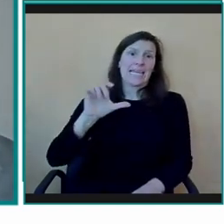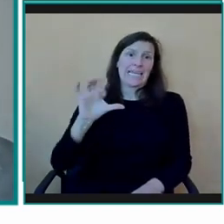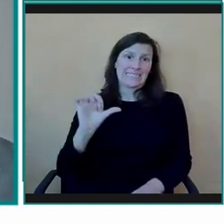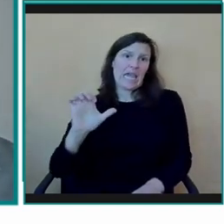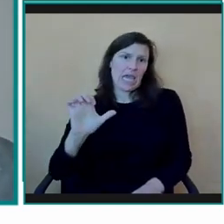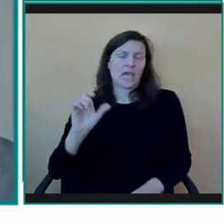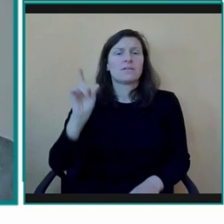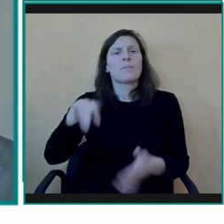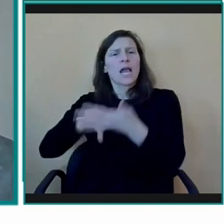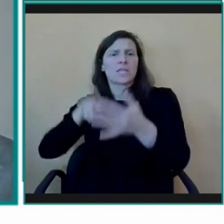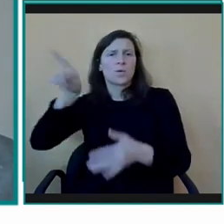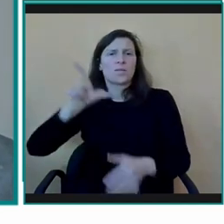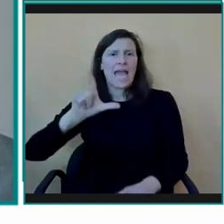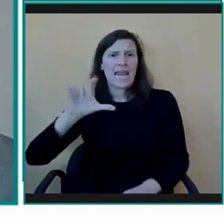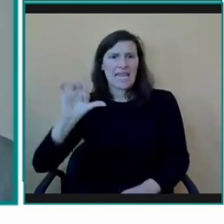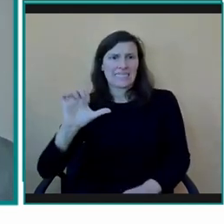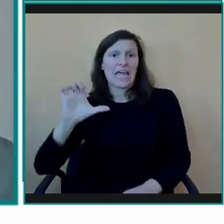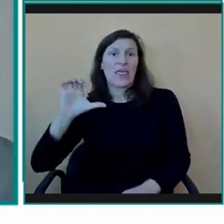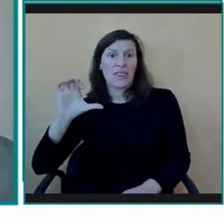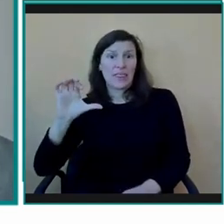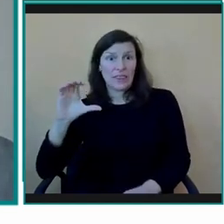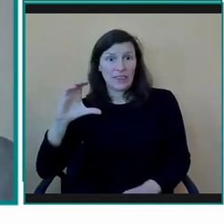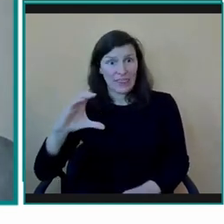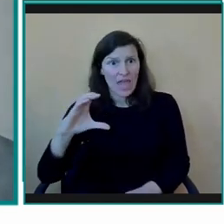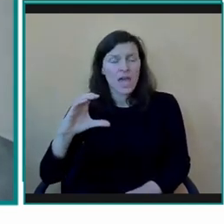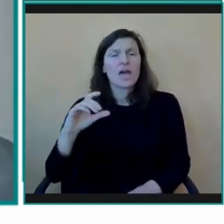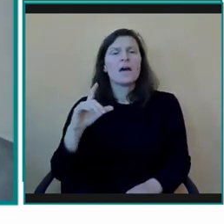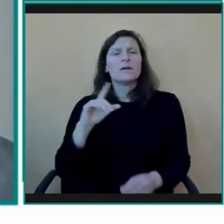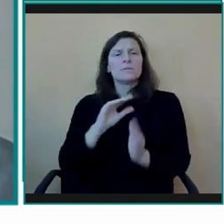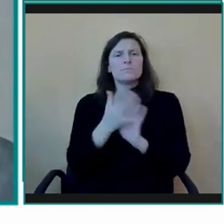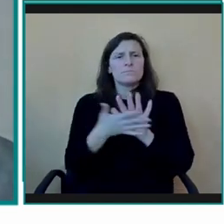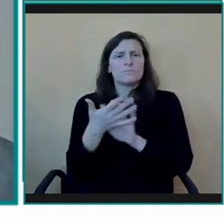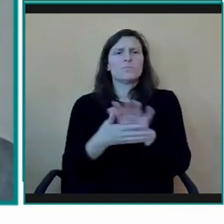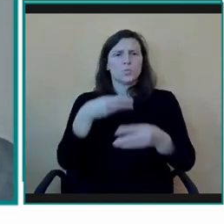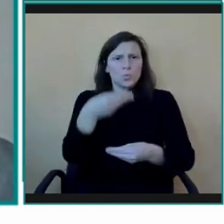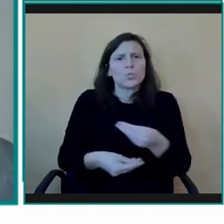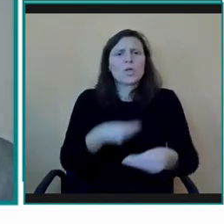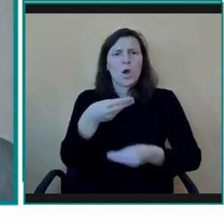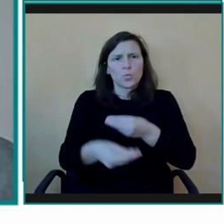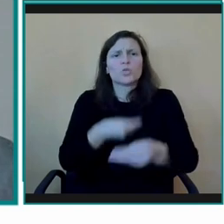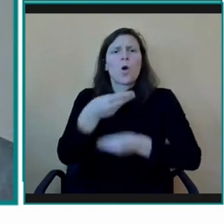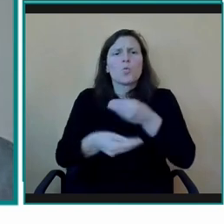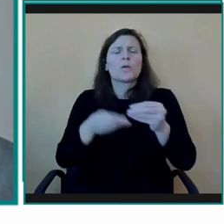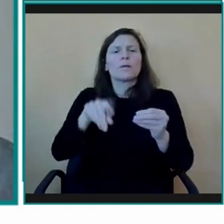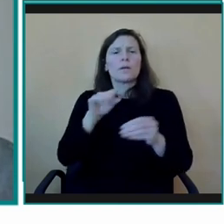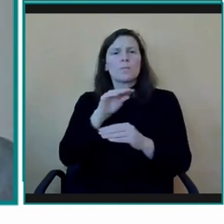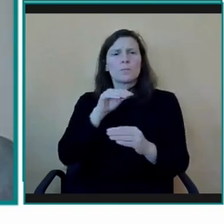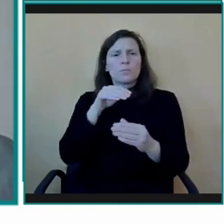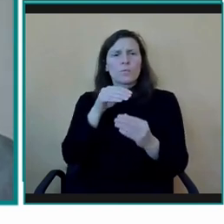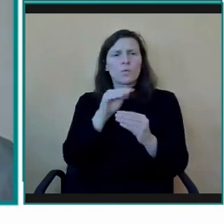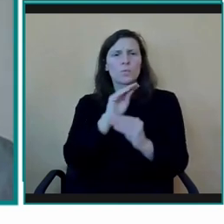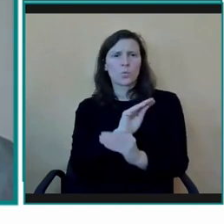para las lenguas, que siempre son riqueza de un pueblo, riqueza de un país.